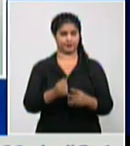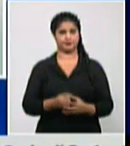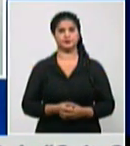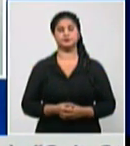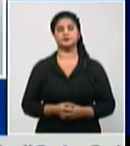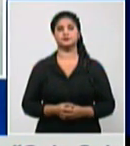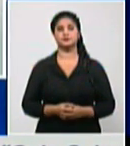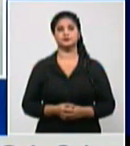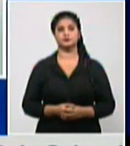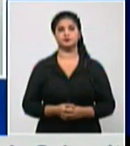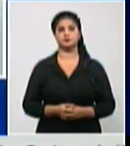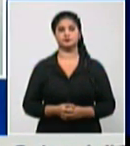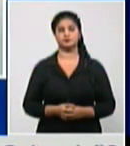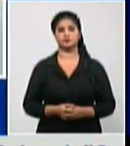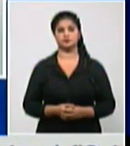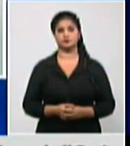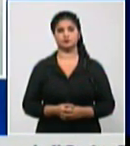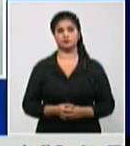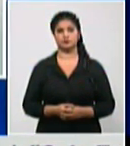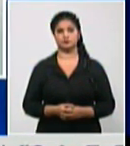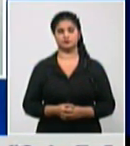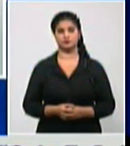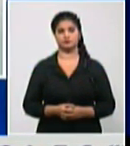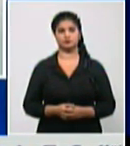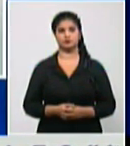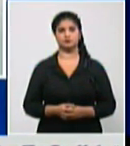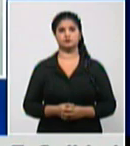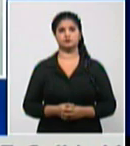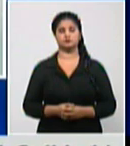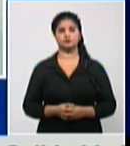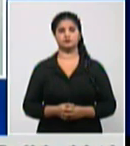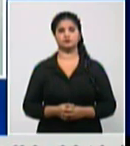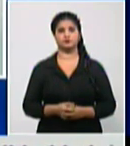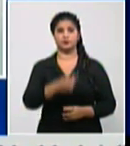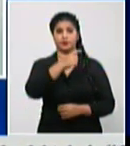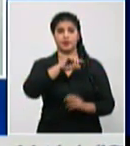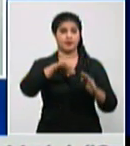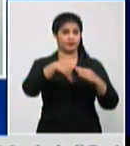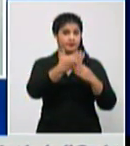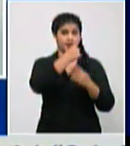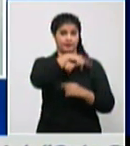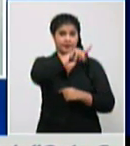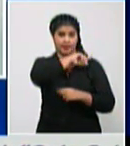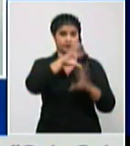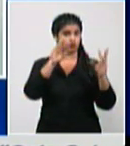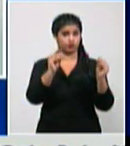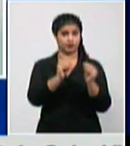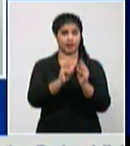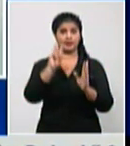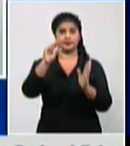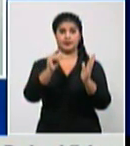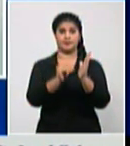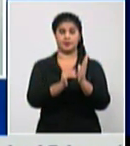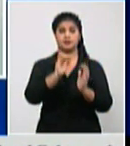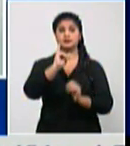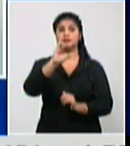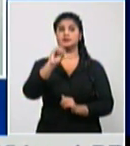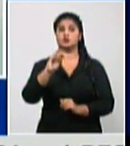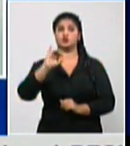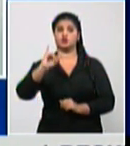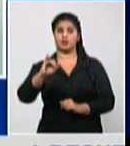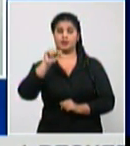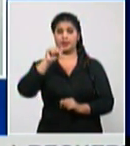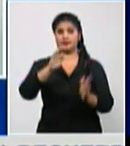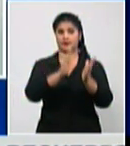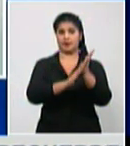ya hasta la noche de ayer pues estábamos hablando de 3.306 casos en el mes de diciembre la cifra más alta